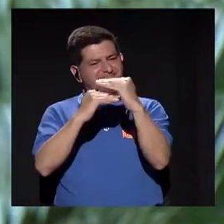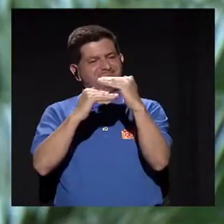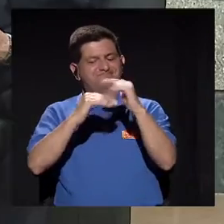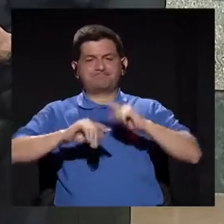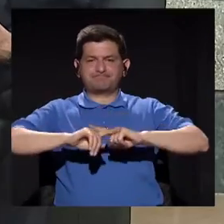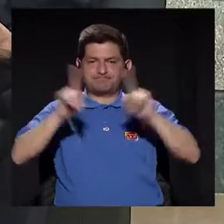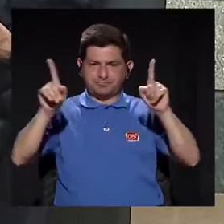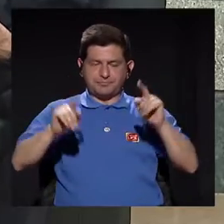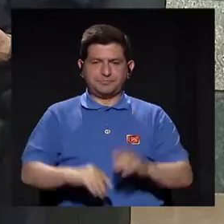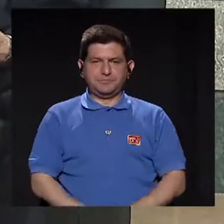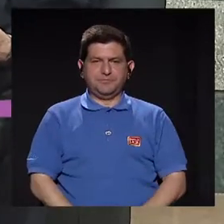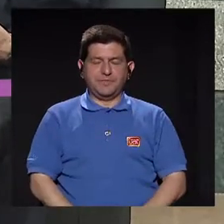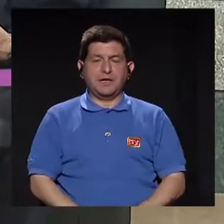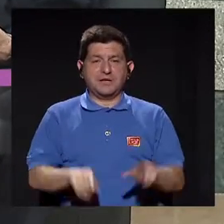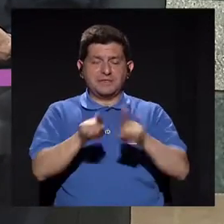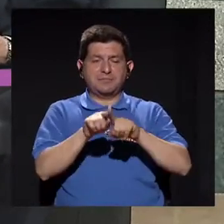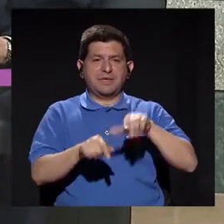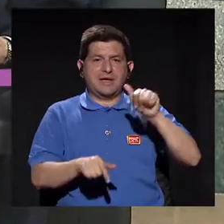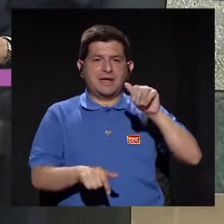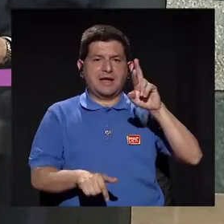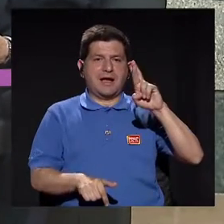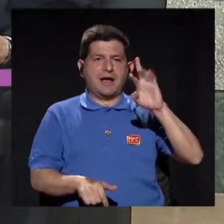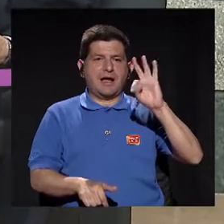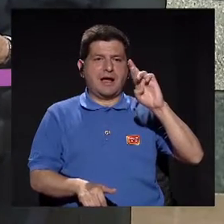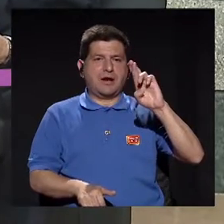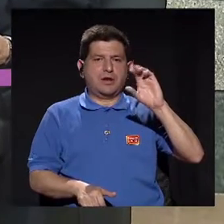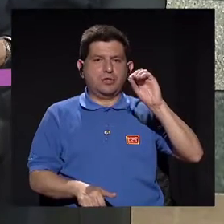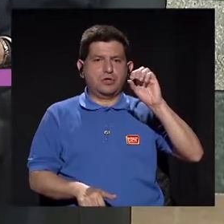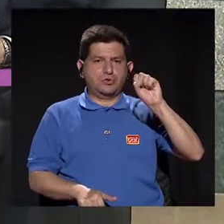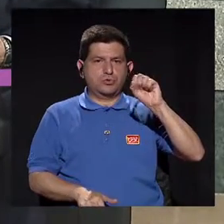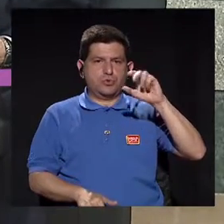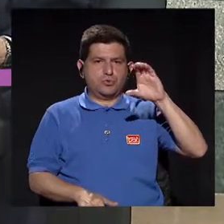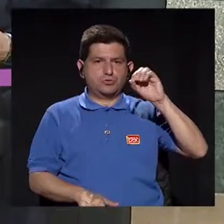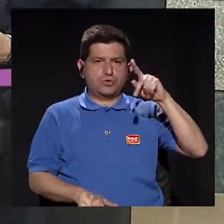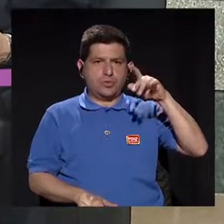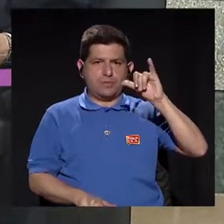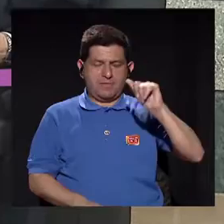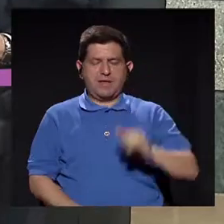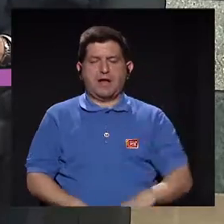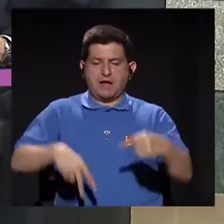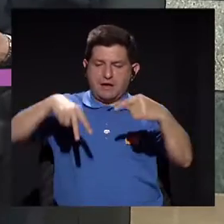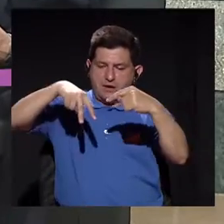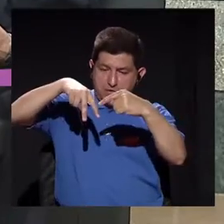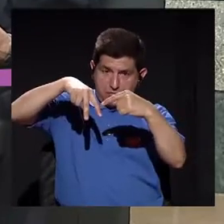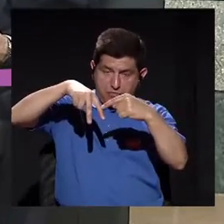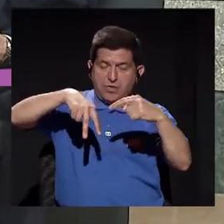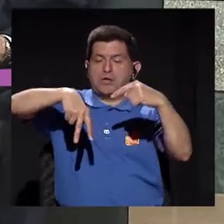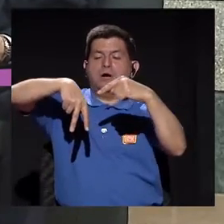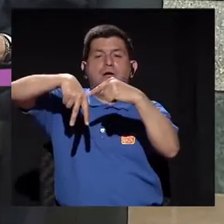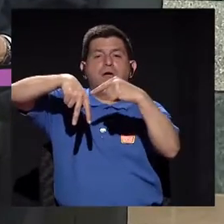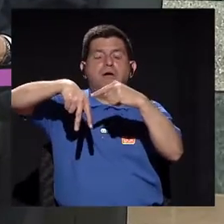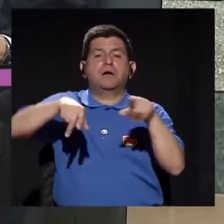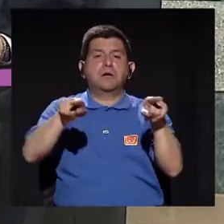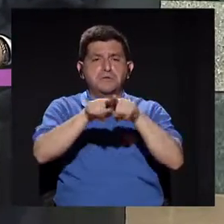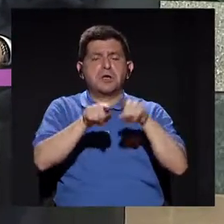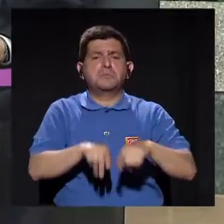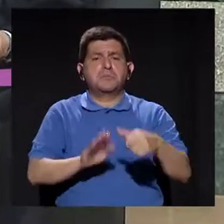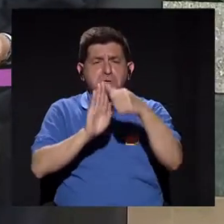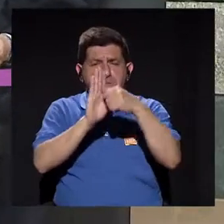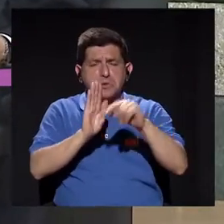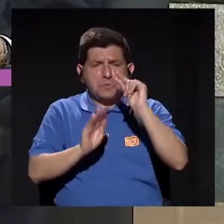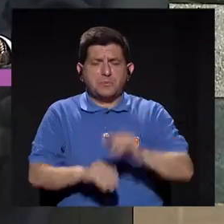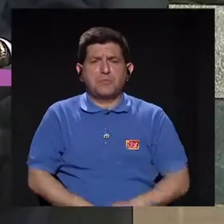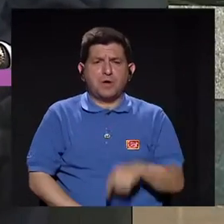limitado. Pero incluso la artroscopía que es cirugía de rodillas, cirugía de cadera se puede realizar por incisiones